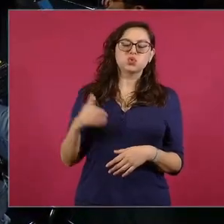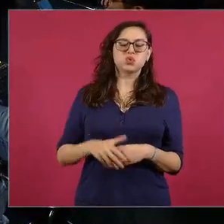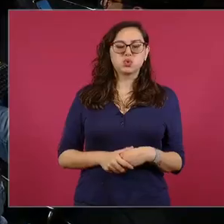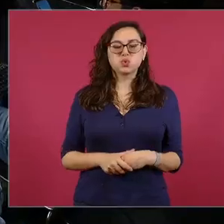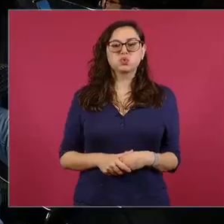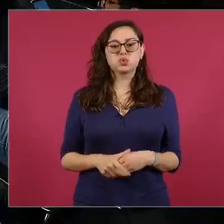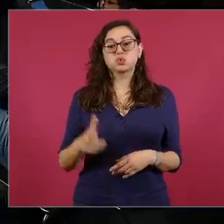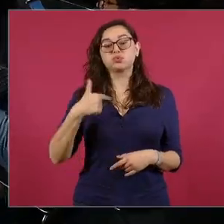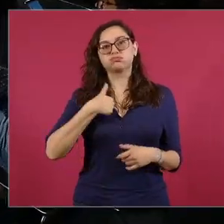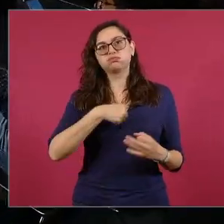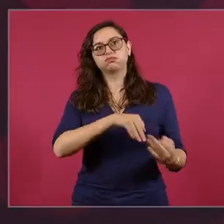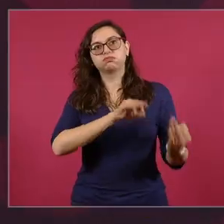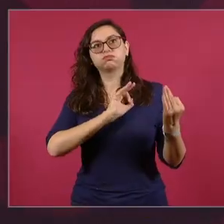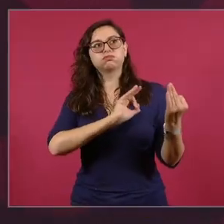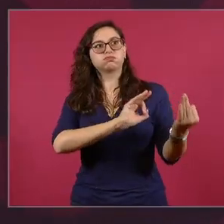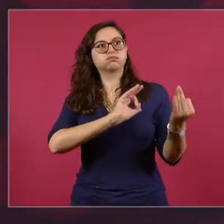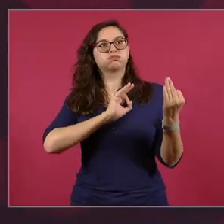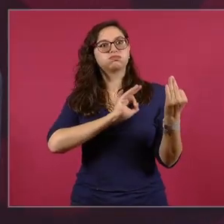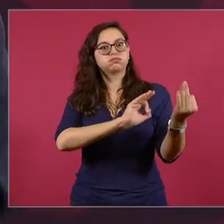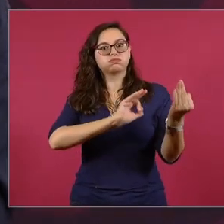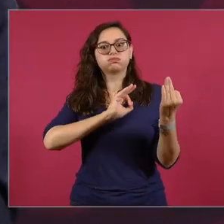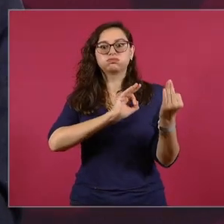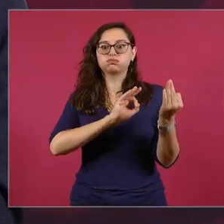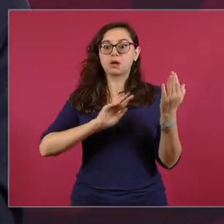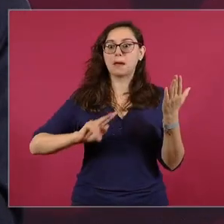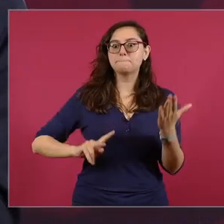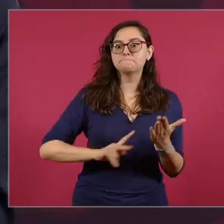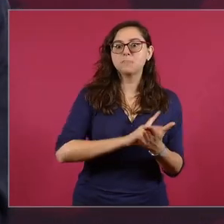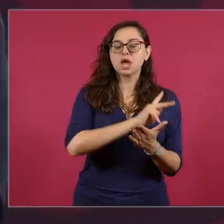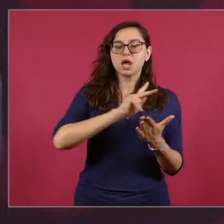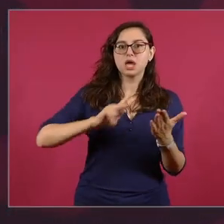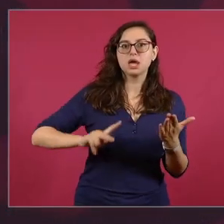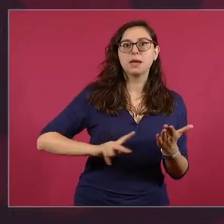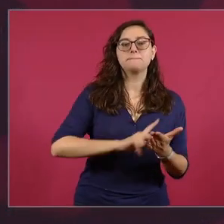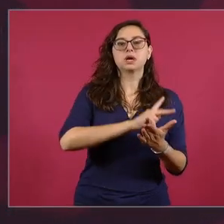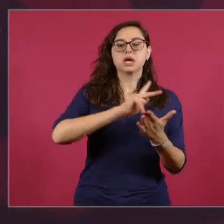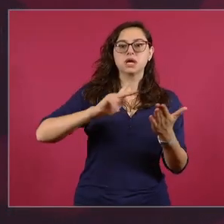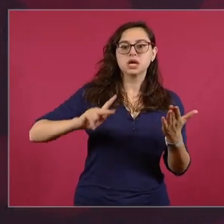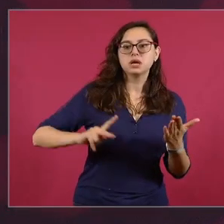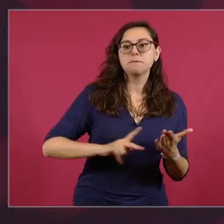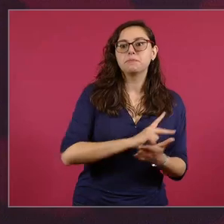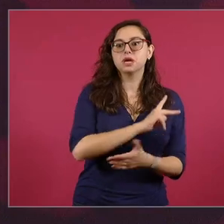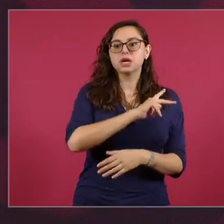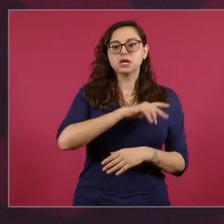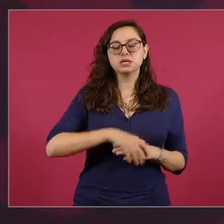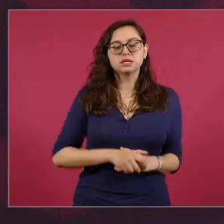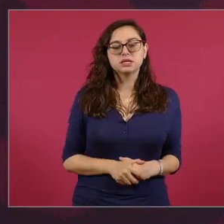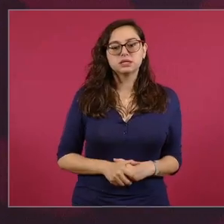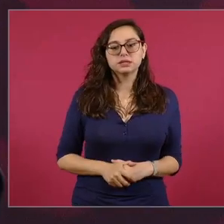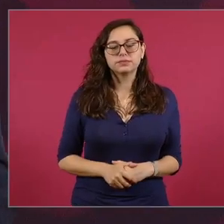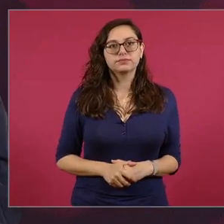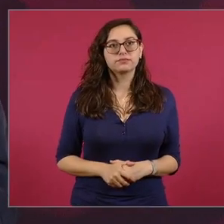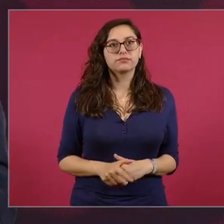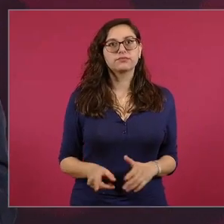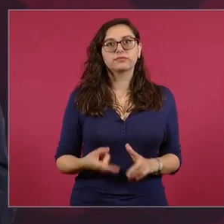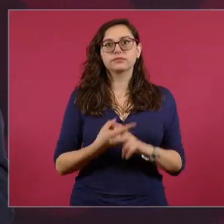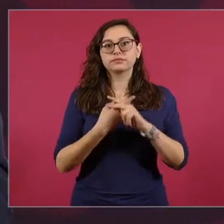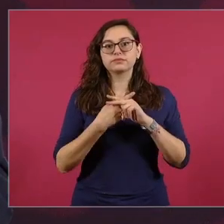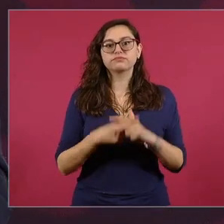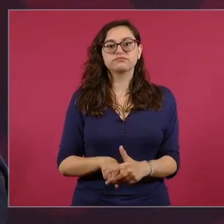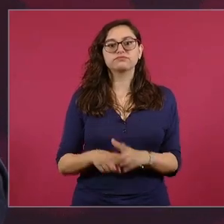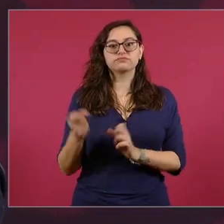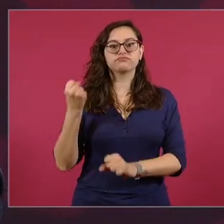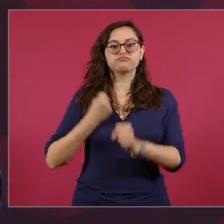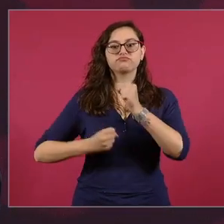he enfrentado desde el